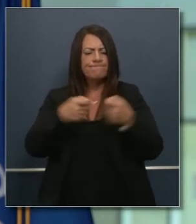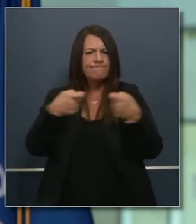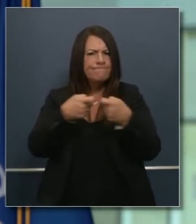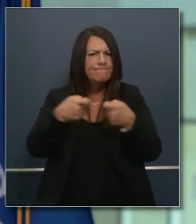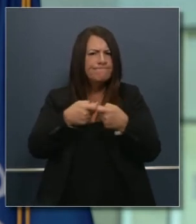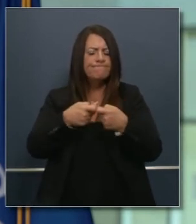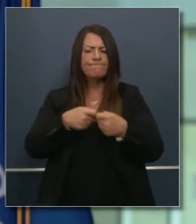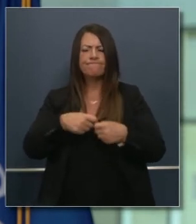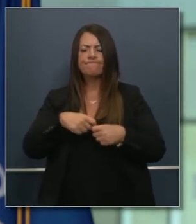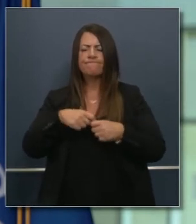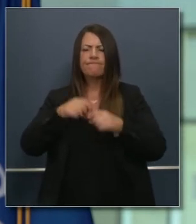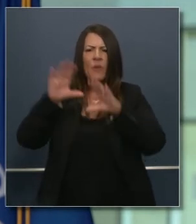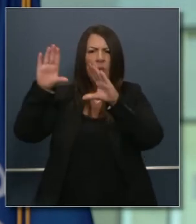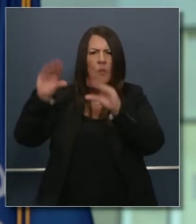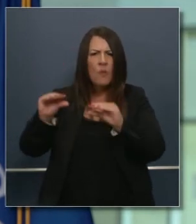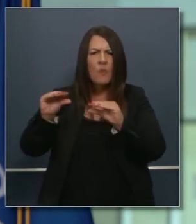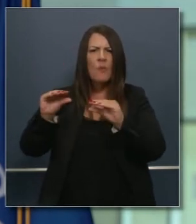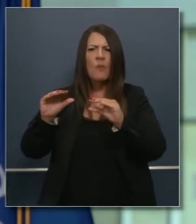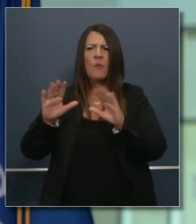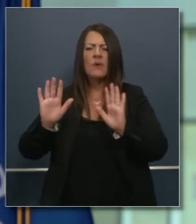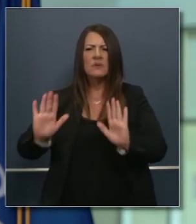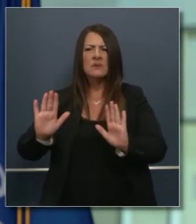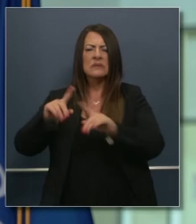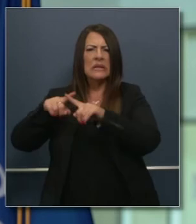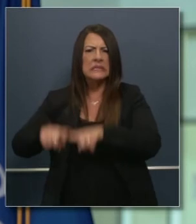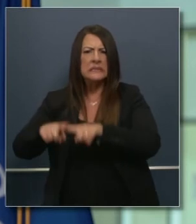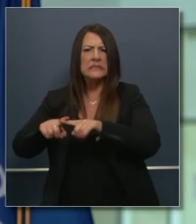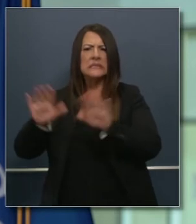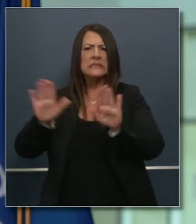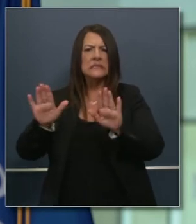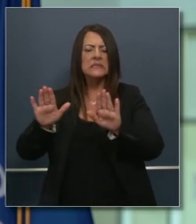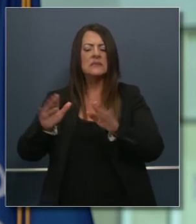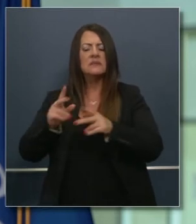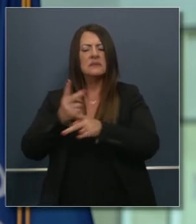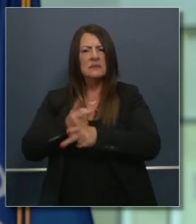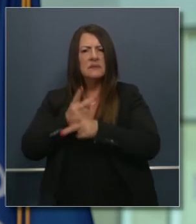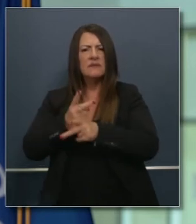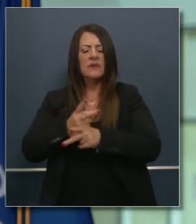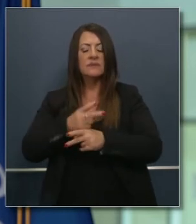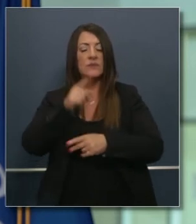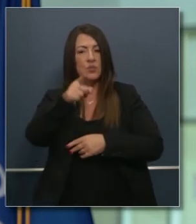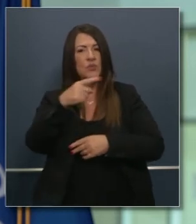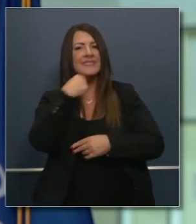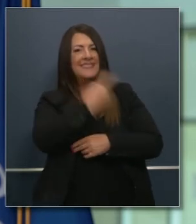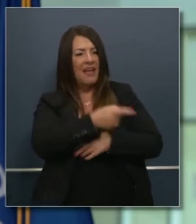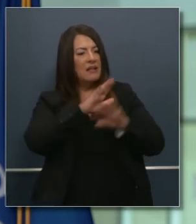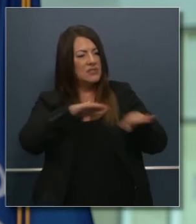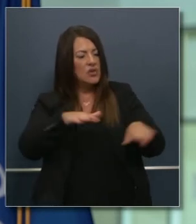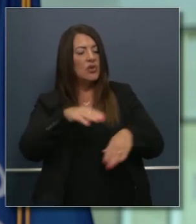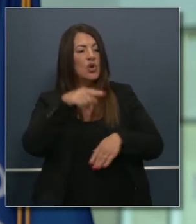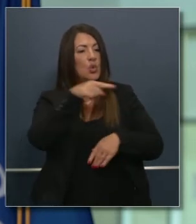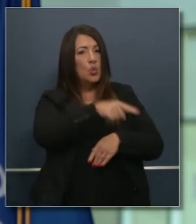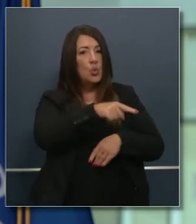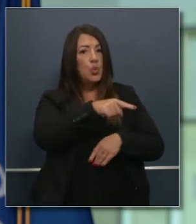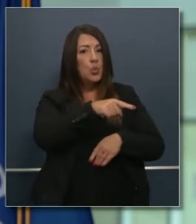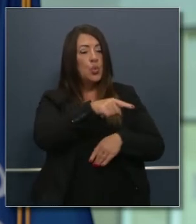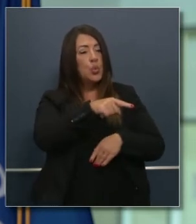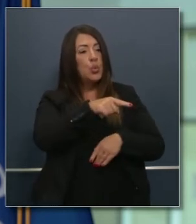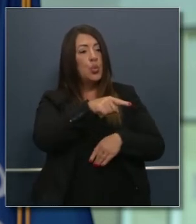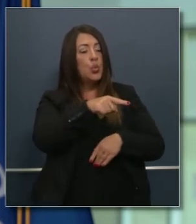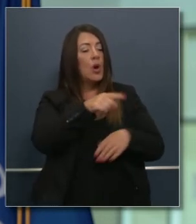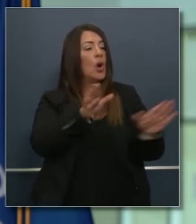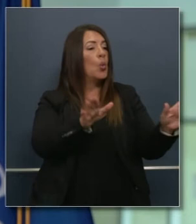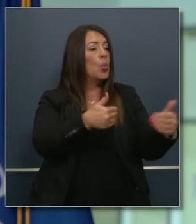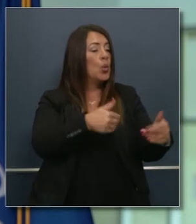pensando claramente y cuidadosos con nuestro uso de la electricidad recuerdenles a sus hijos que apaguen las luces